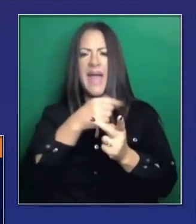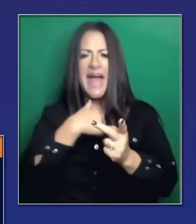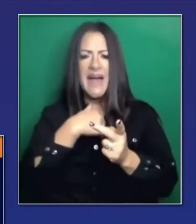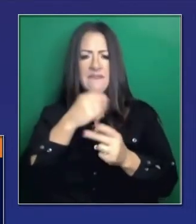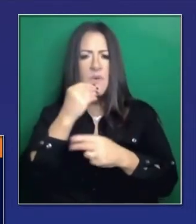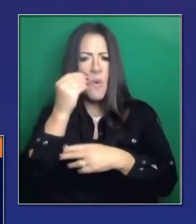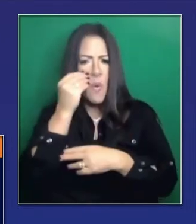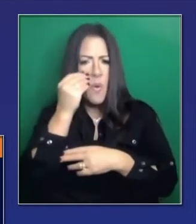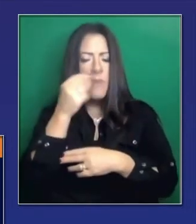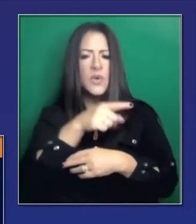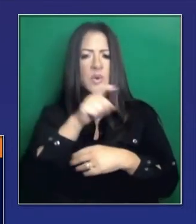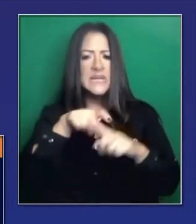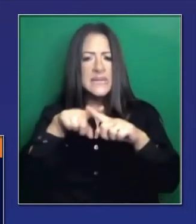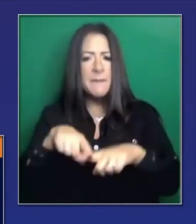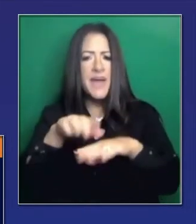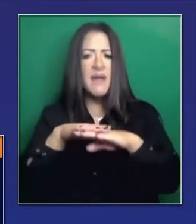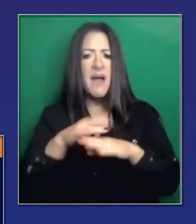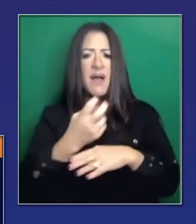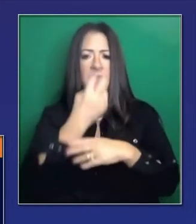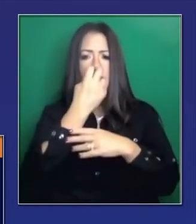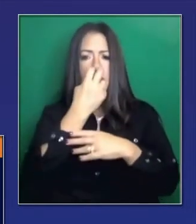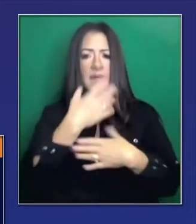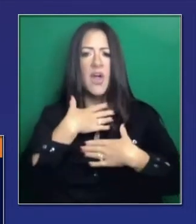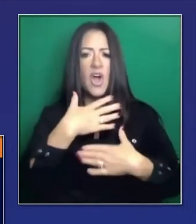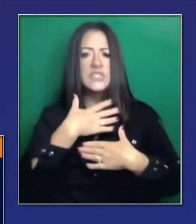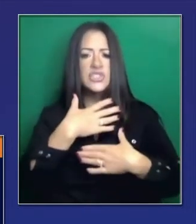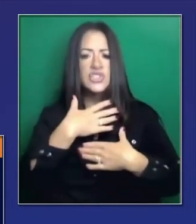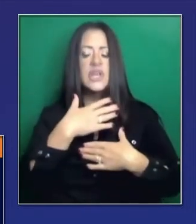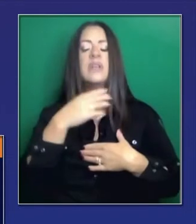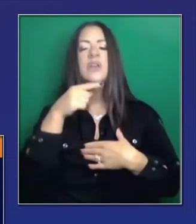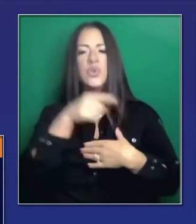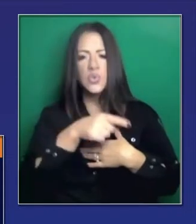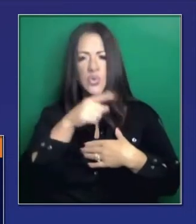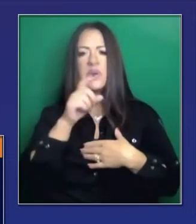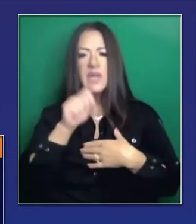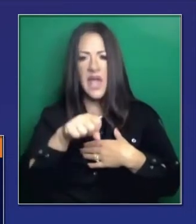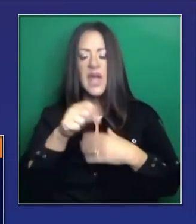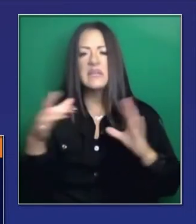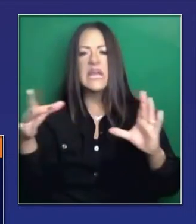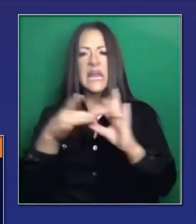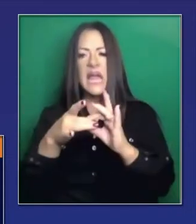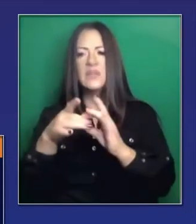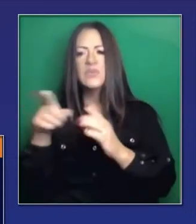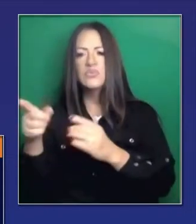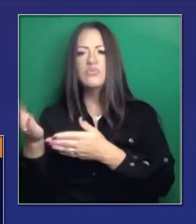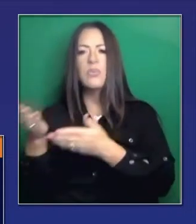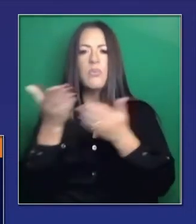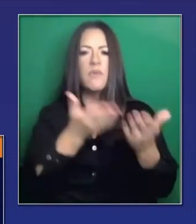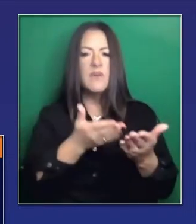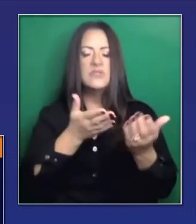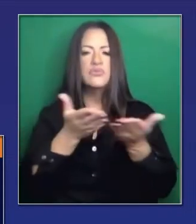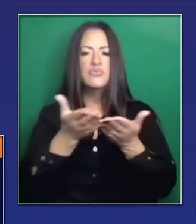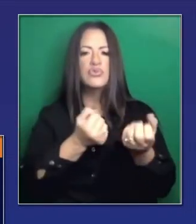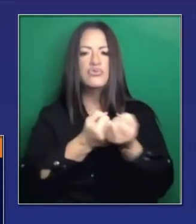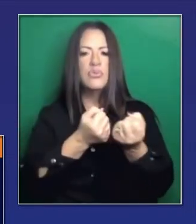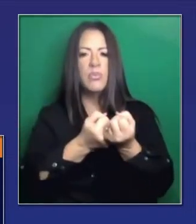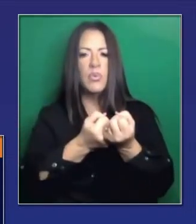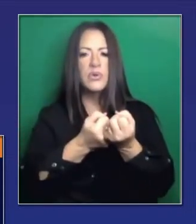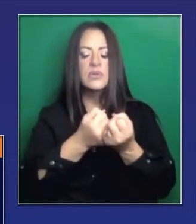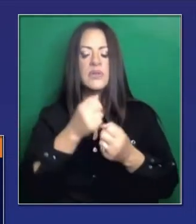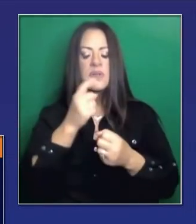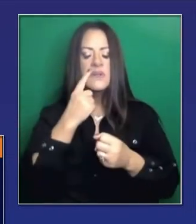Para que la gente pueda recibir oxígeno y otros servicios en casa. Que les ayude a recuperarse y recibir